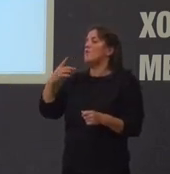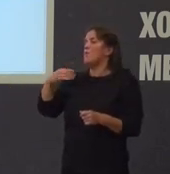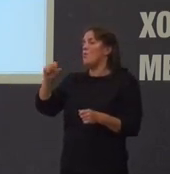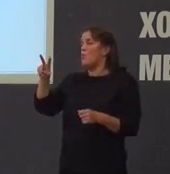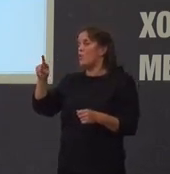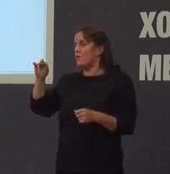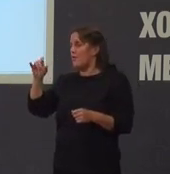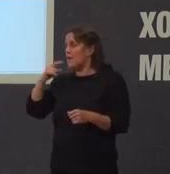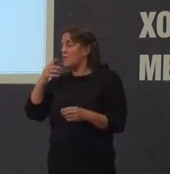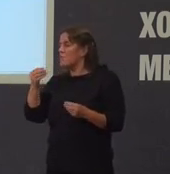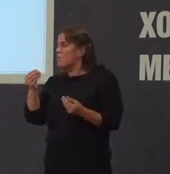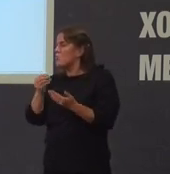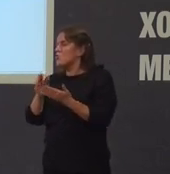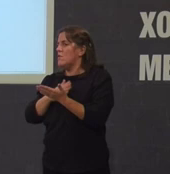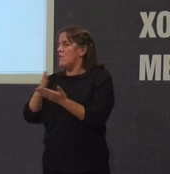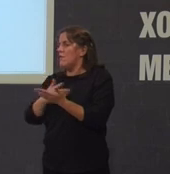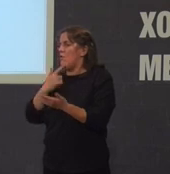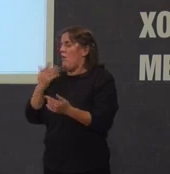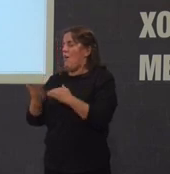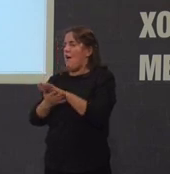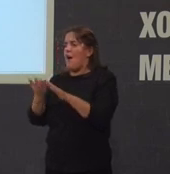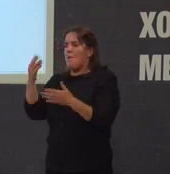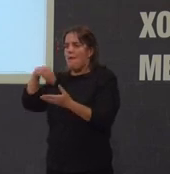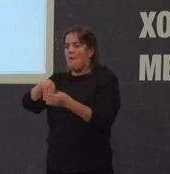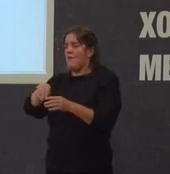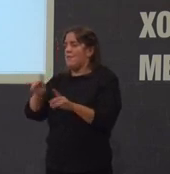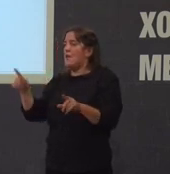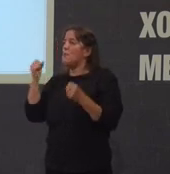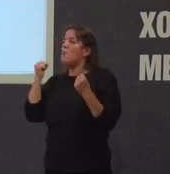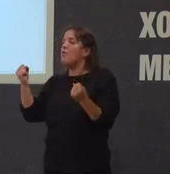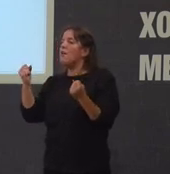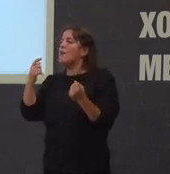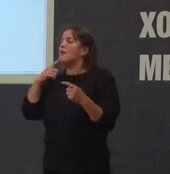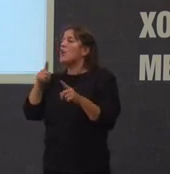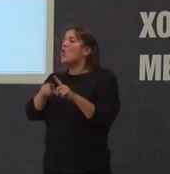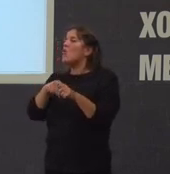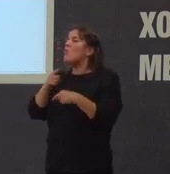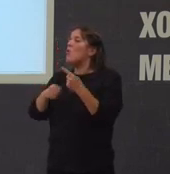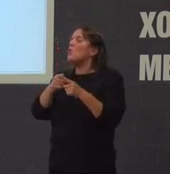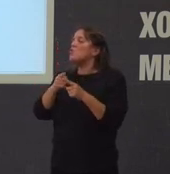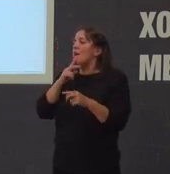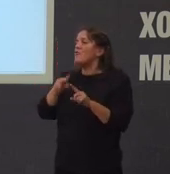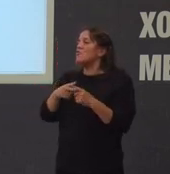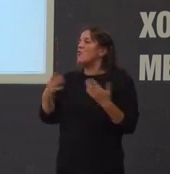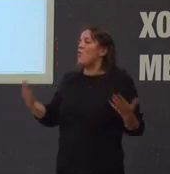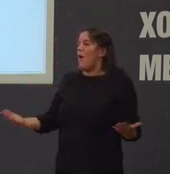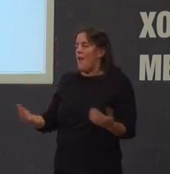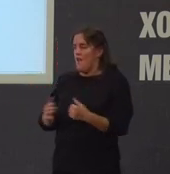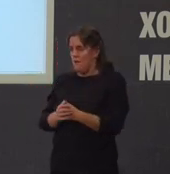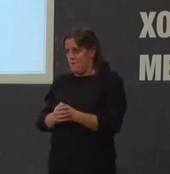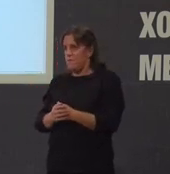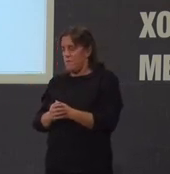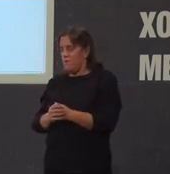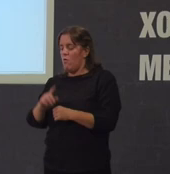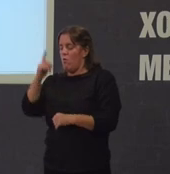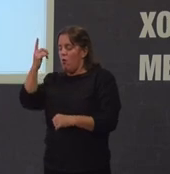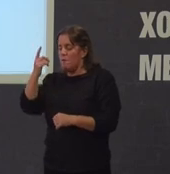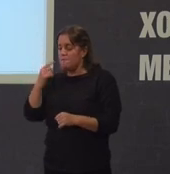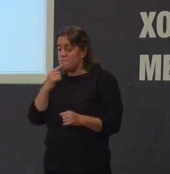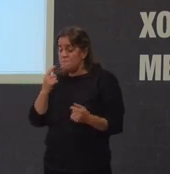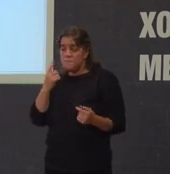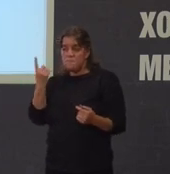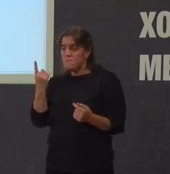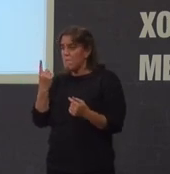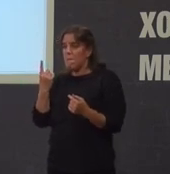obras digamos que falan puro e exclusivamente do poder e dos seus dispositivos básicamente un dos dispositivos máis